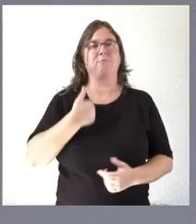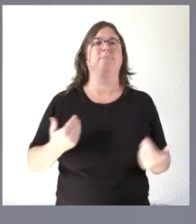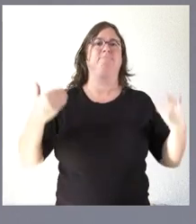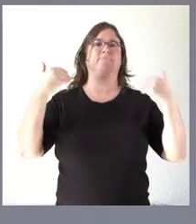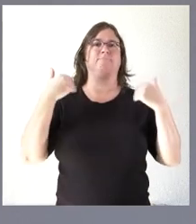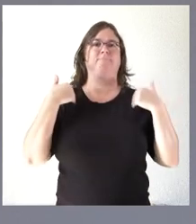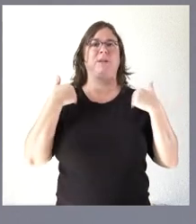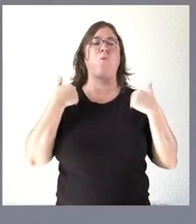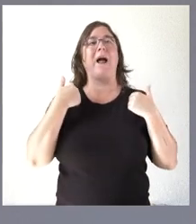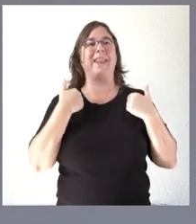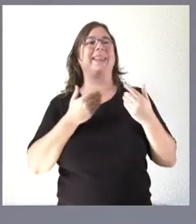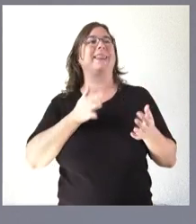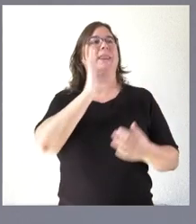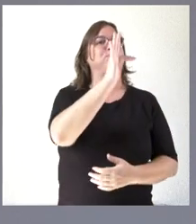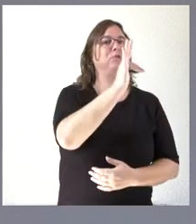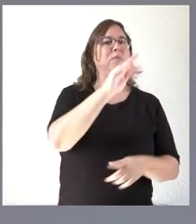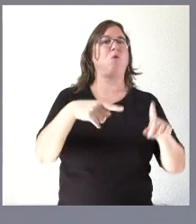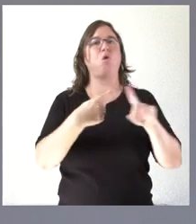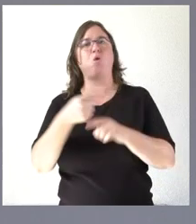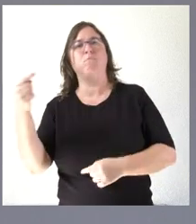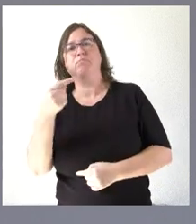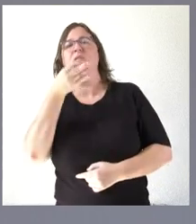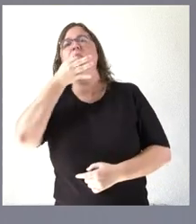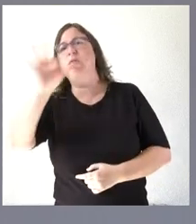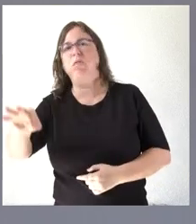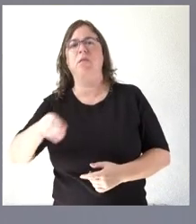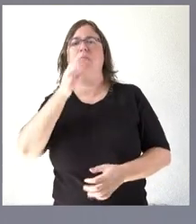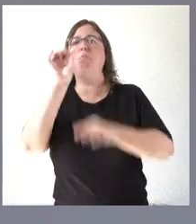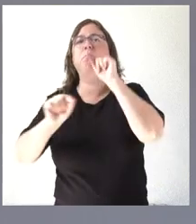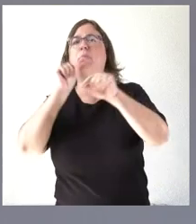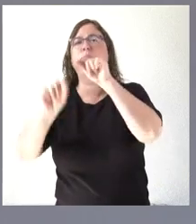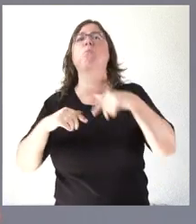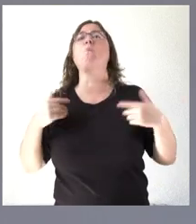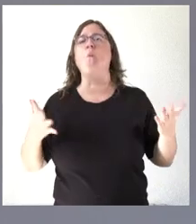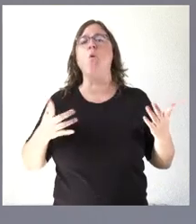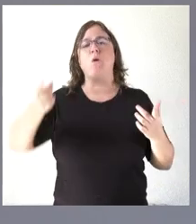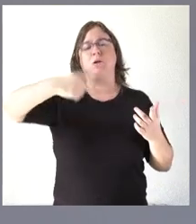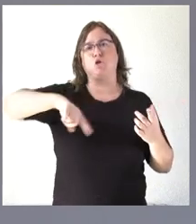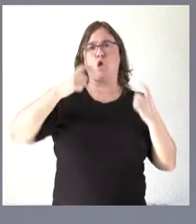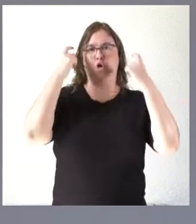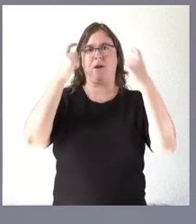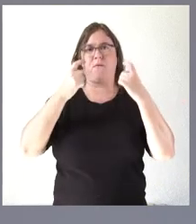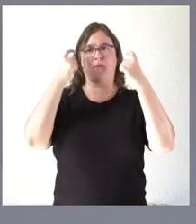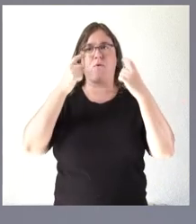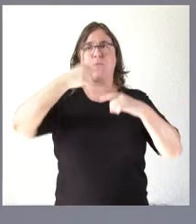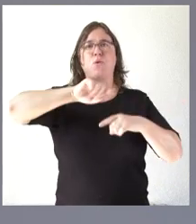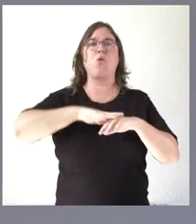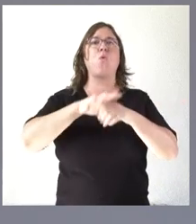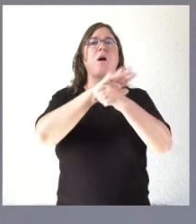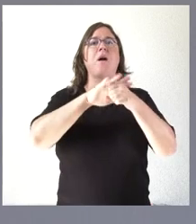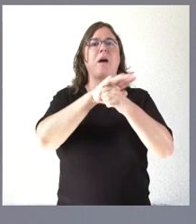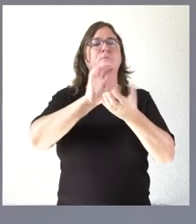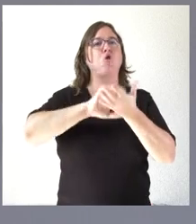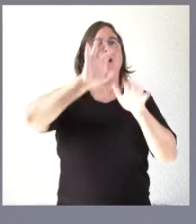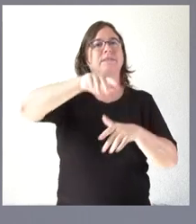de las aportaciones o más bien en el ámbito de la descalificación yo creo que ahí tendríamos que hacer un esfuerzo no solamente me refiero solo al ámbito de Castilla y León sino también al